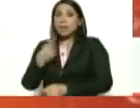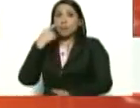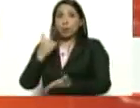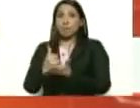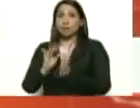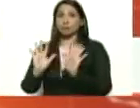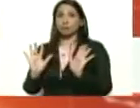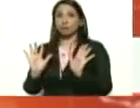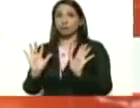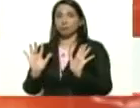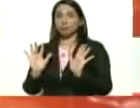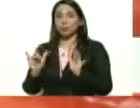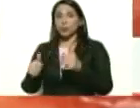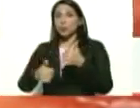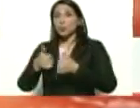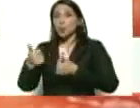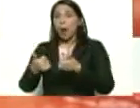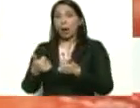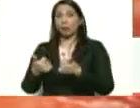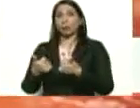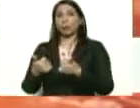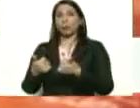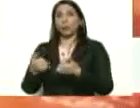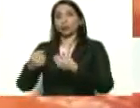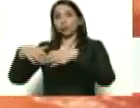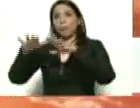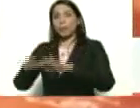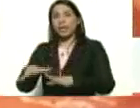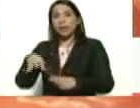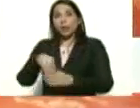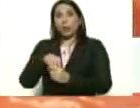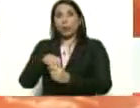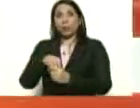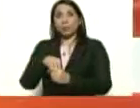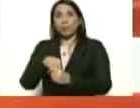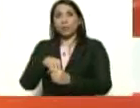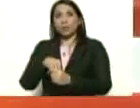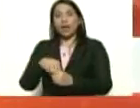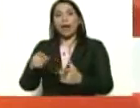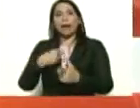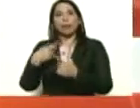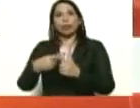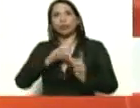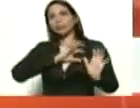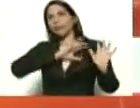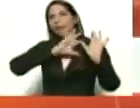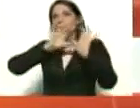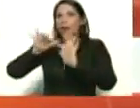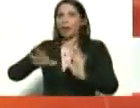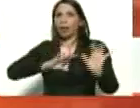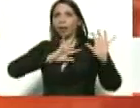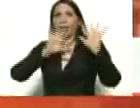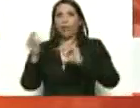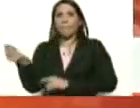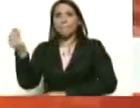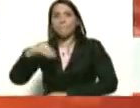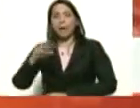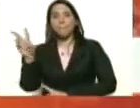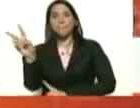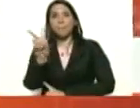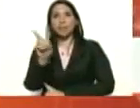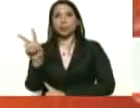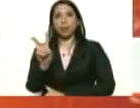Y cuando se levante la cuarentena en Colombia se van a venir otros miles de venezolanos y